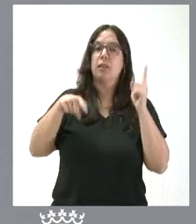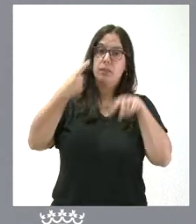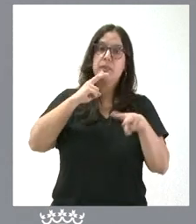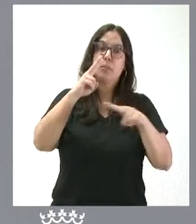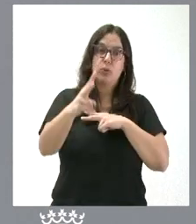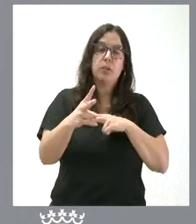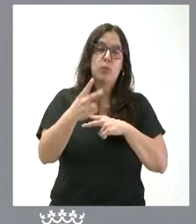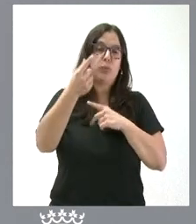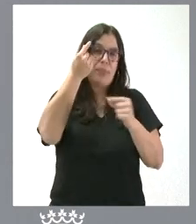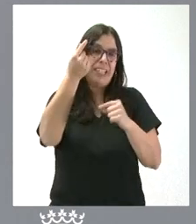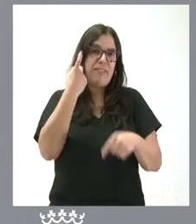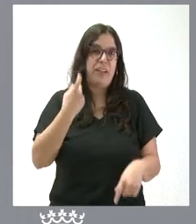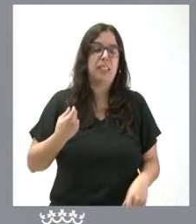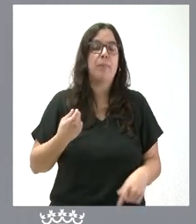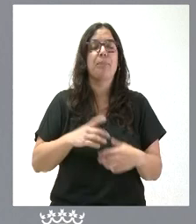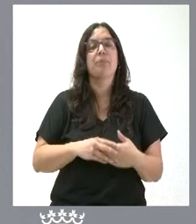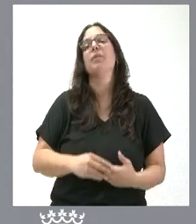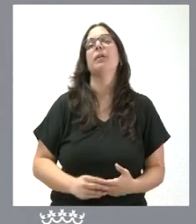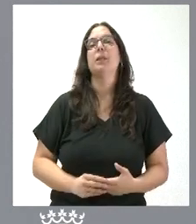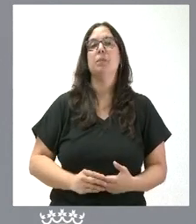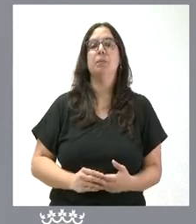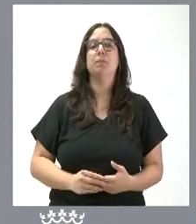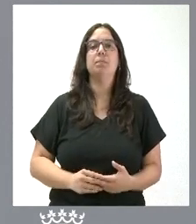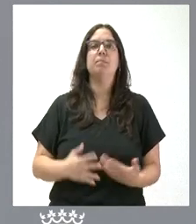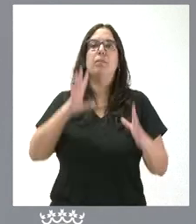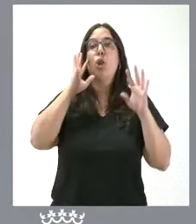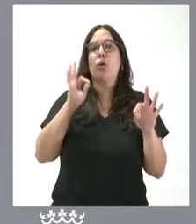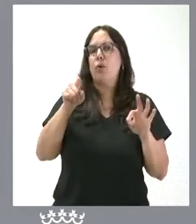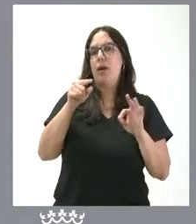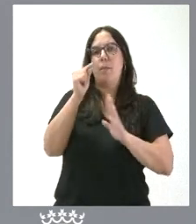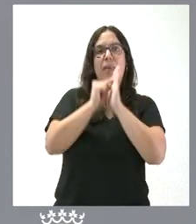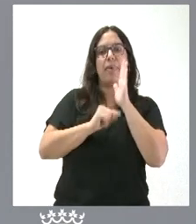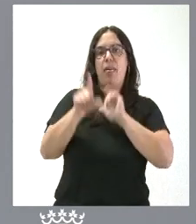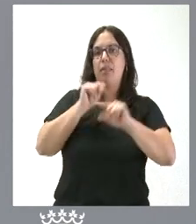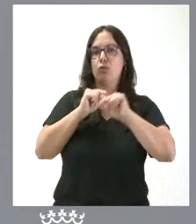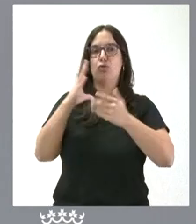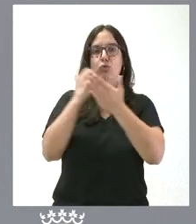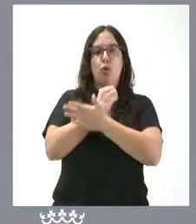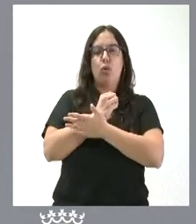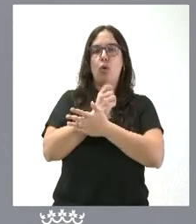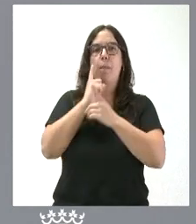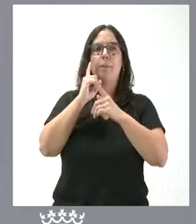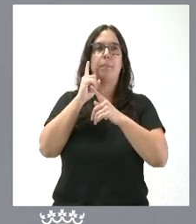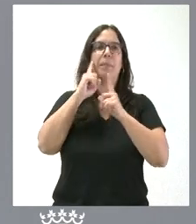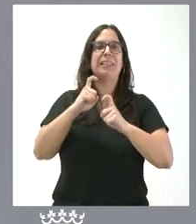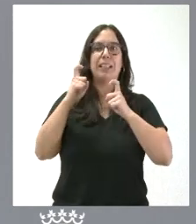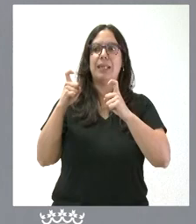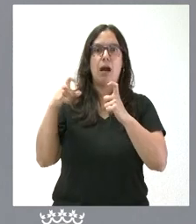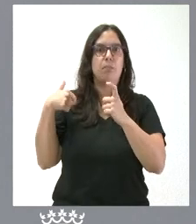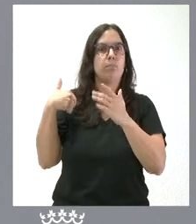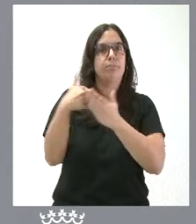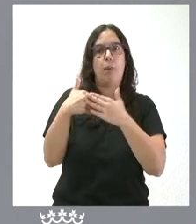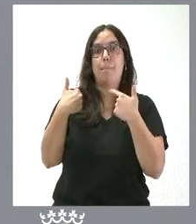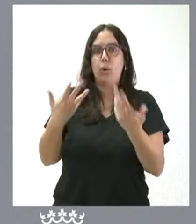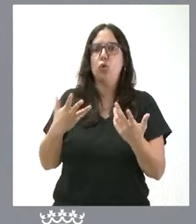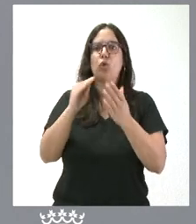ofrecer con más detalle. Y, también, naturalmente, se tomarán todas las medidas que sean precisas para, el menor tiempo posible, pues,